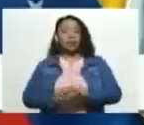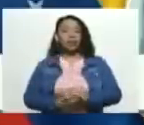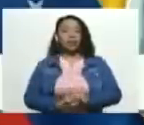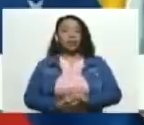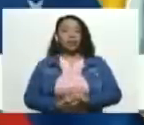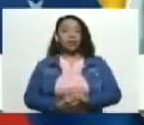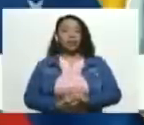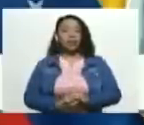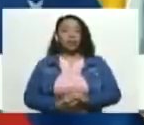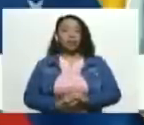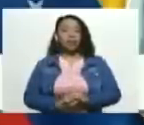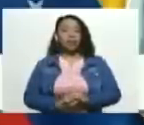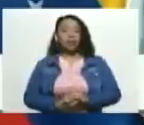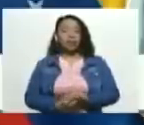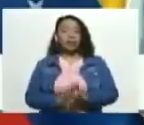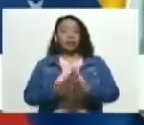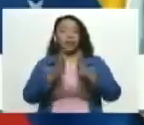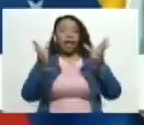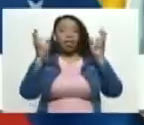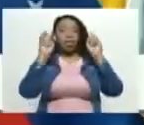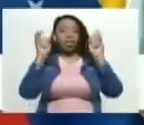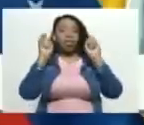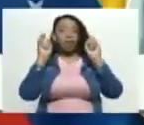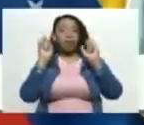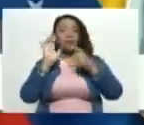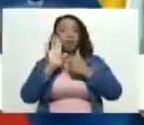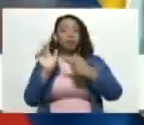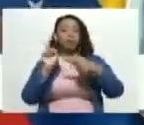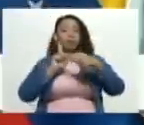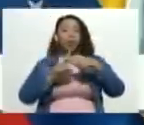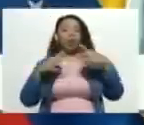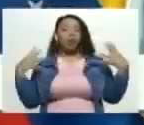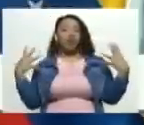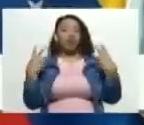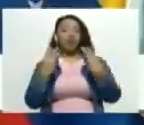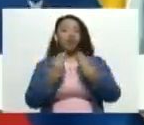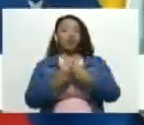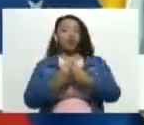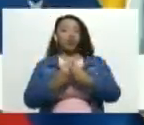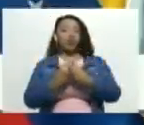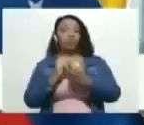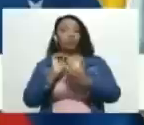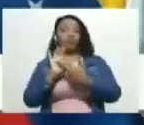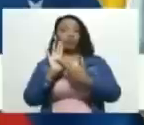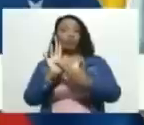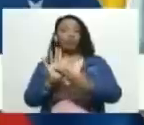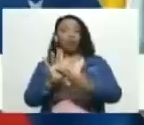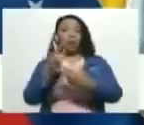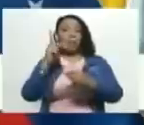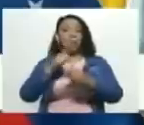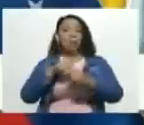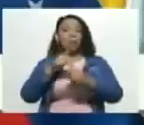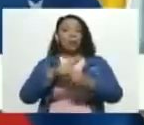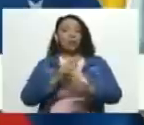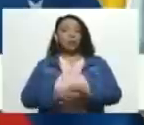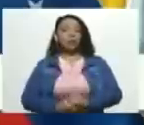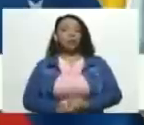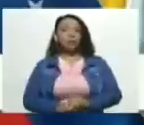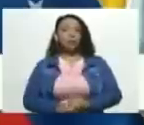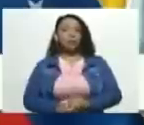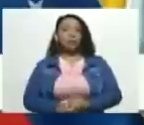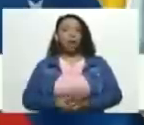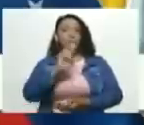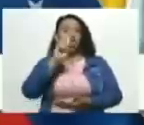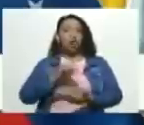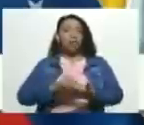o la gran parte si lo sumamos en colectivo la ha recibido PDVSA en el